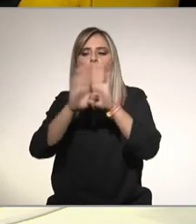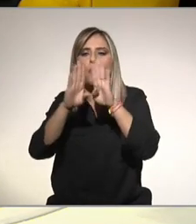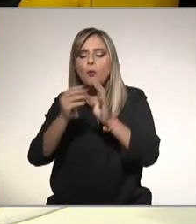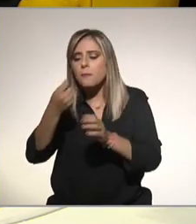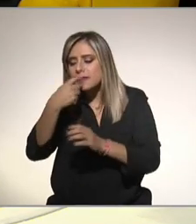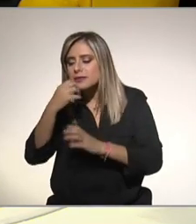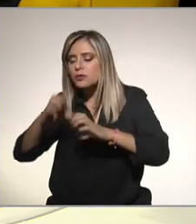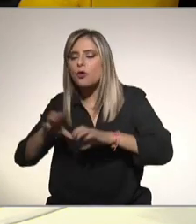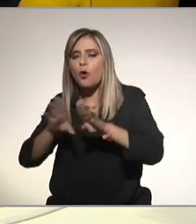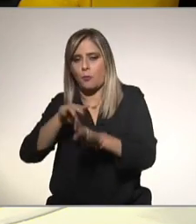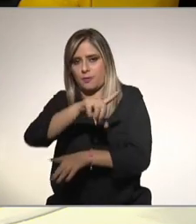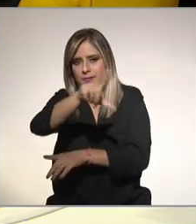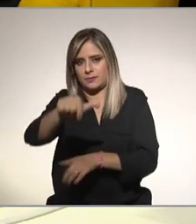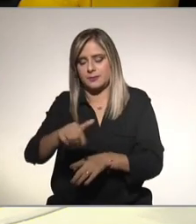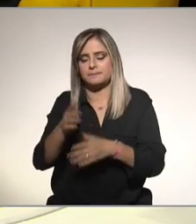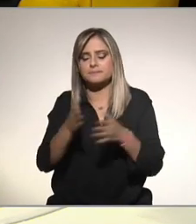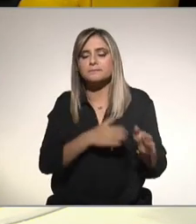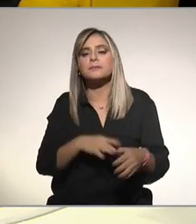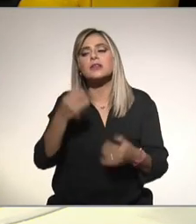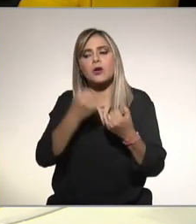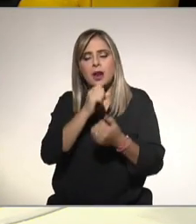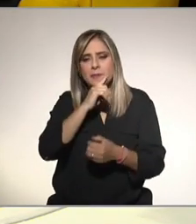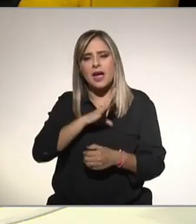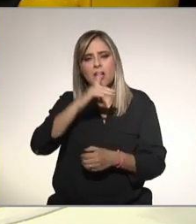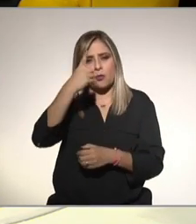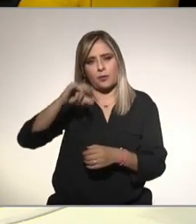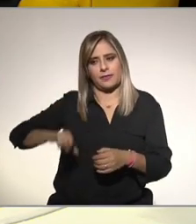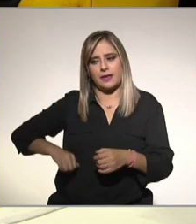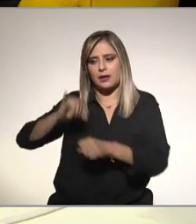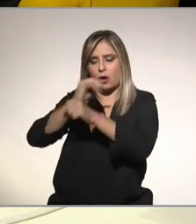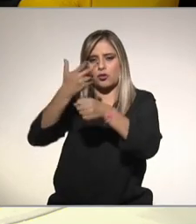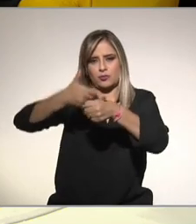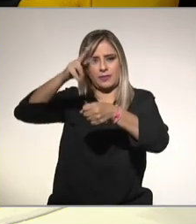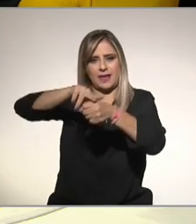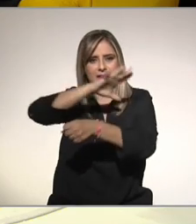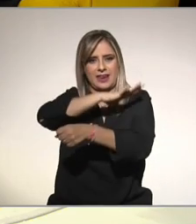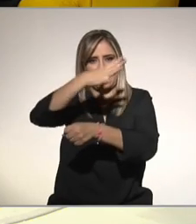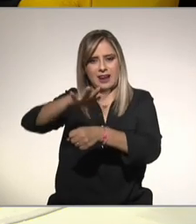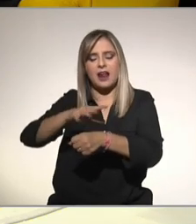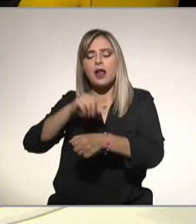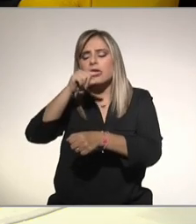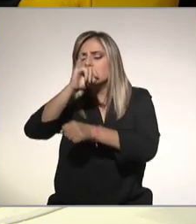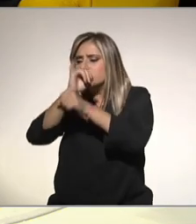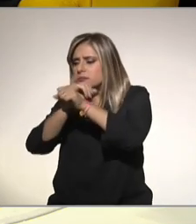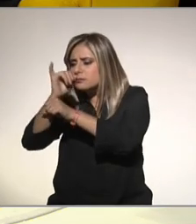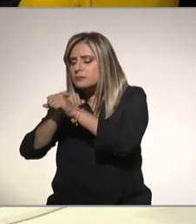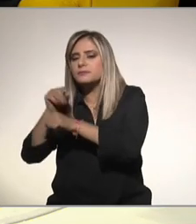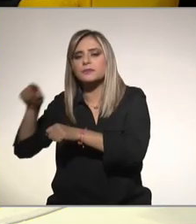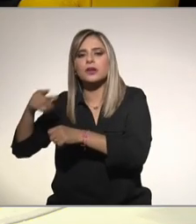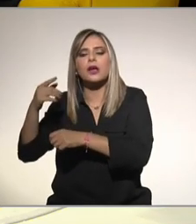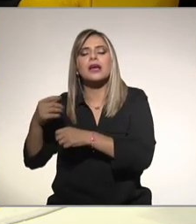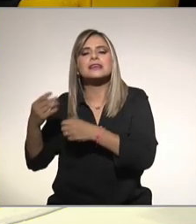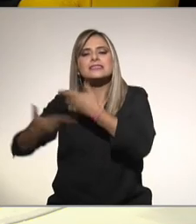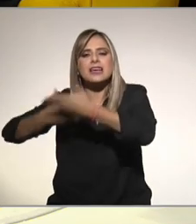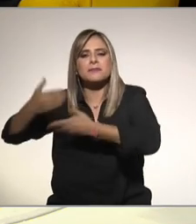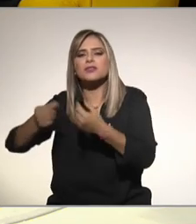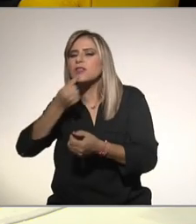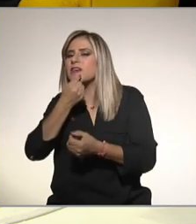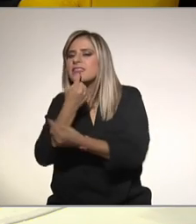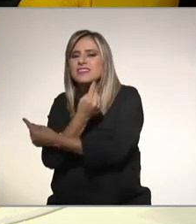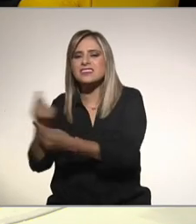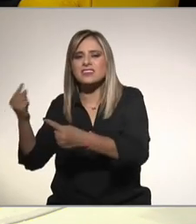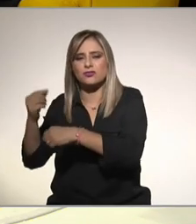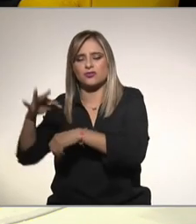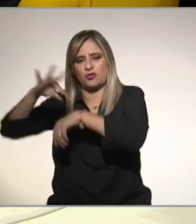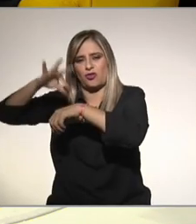doctor algo me quería comentar si tenemos otro estudio también interesante en el hospital general de México junto con el servicio de pediatría que me empezó a